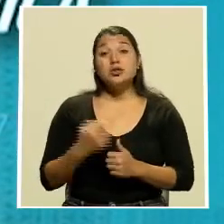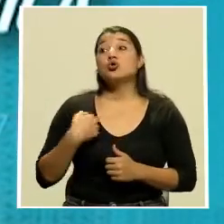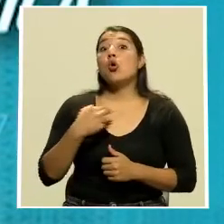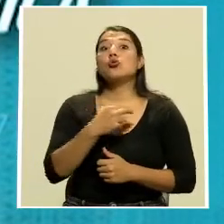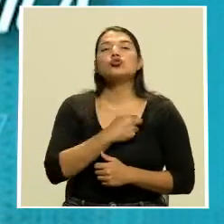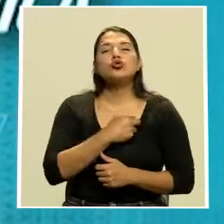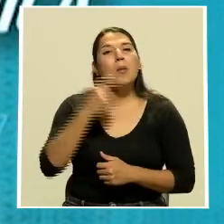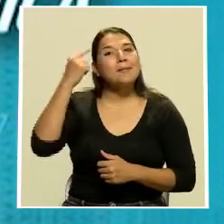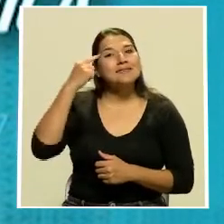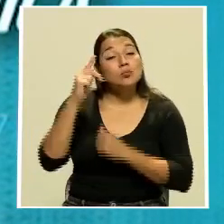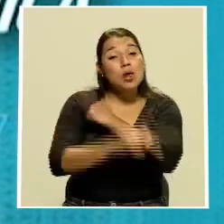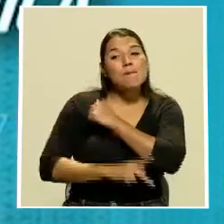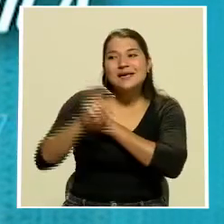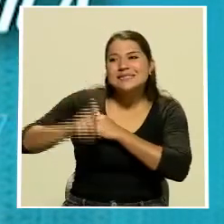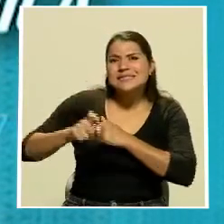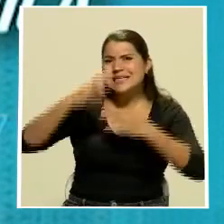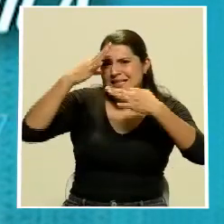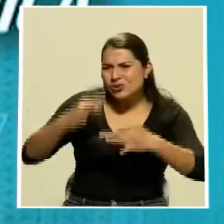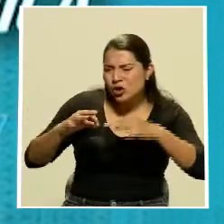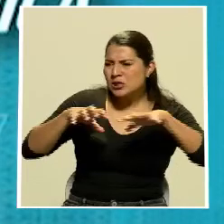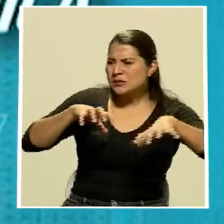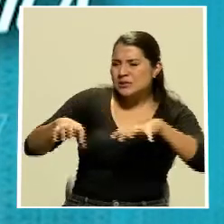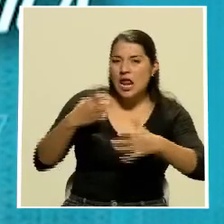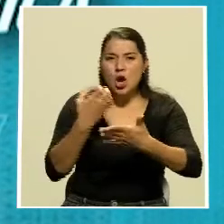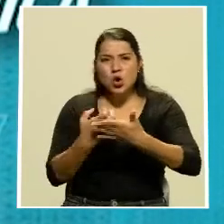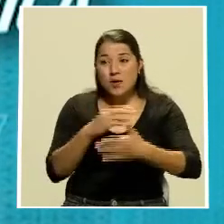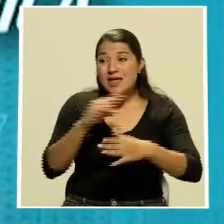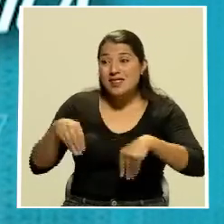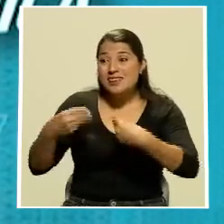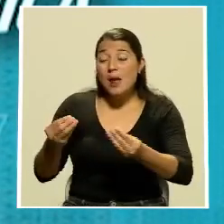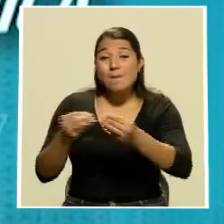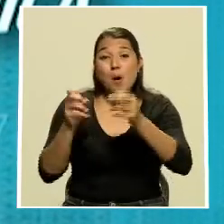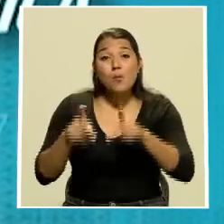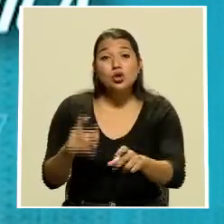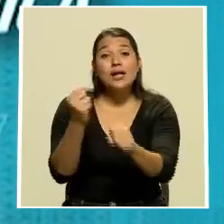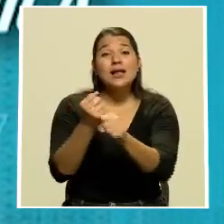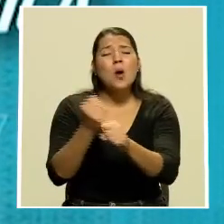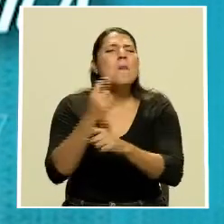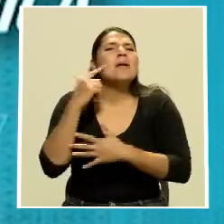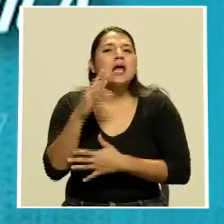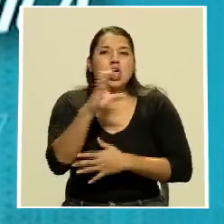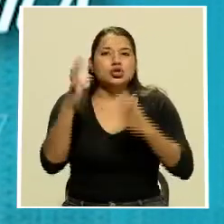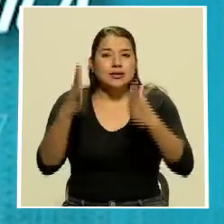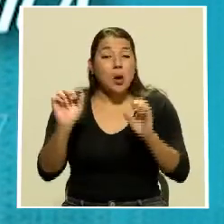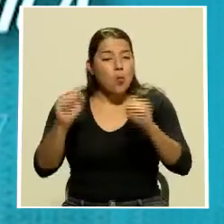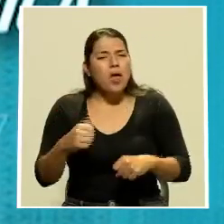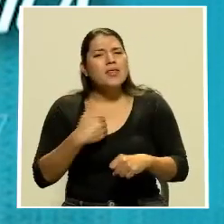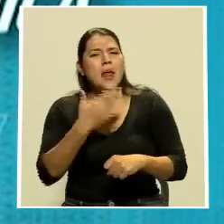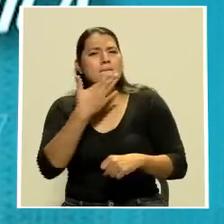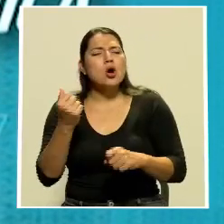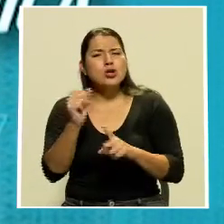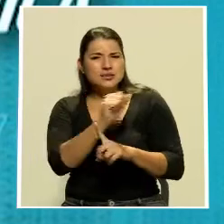requiere de acciones que promuevan el crecimiento económico y la generación de empleo para dotar a los costarricenses de mejores condiciones